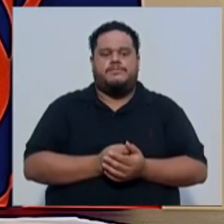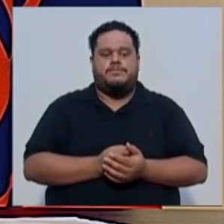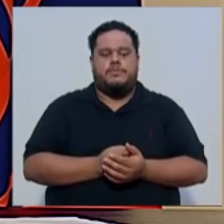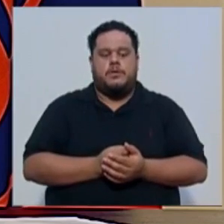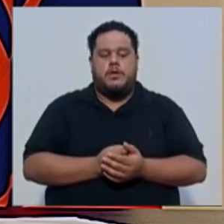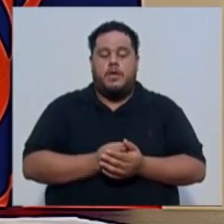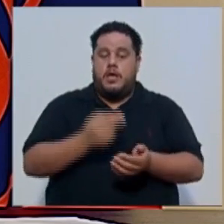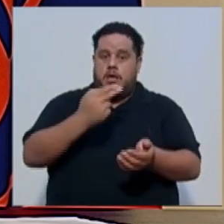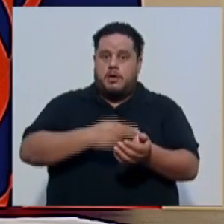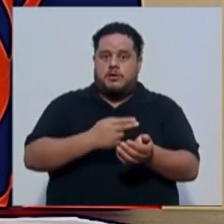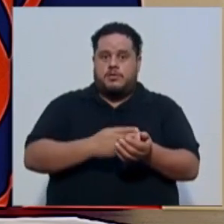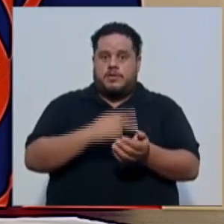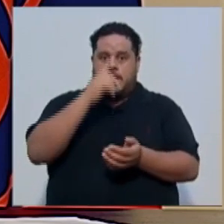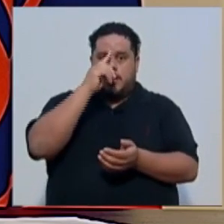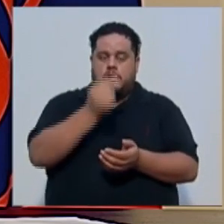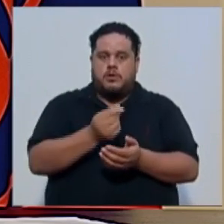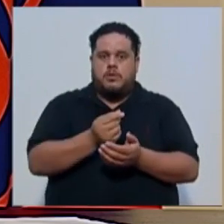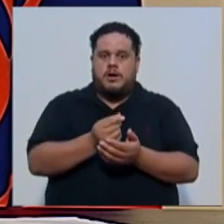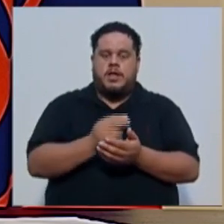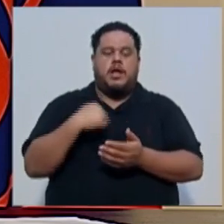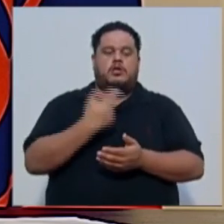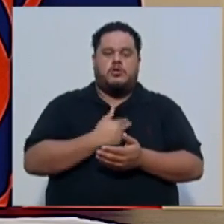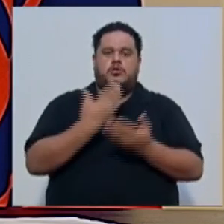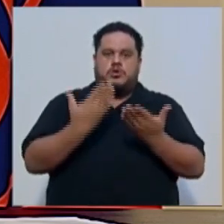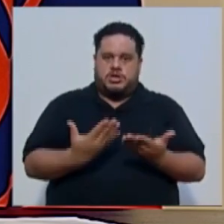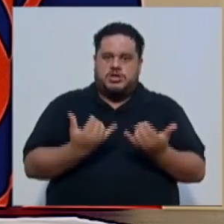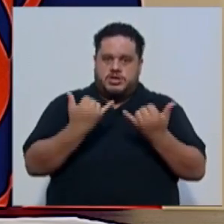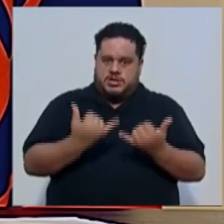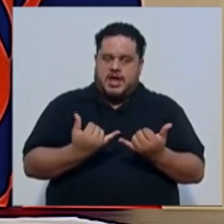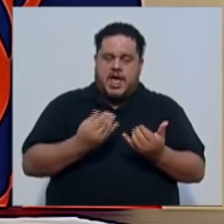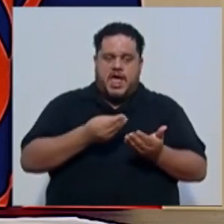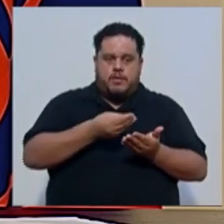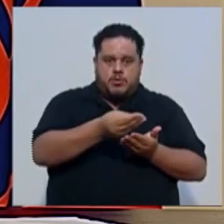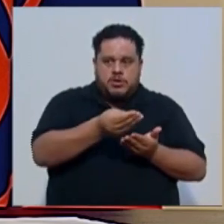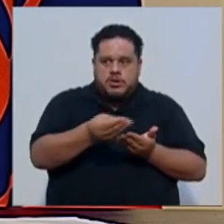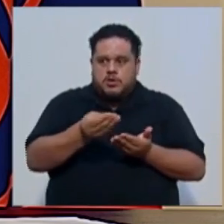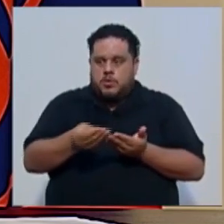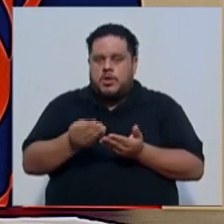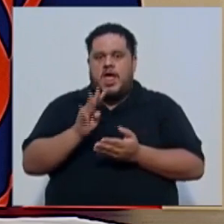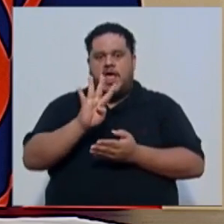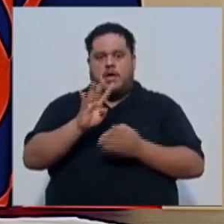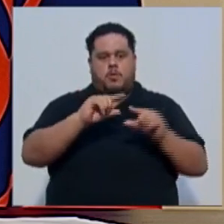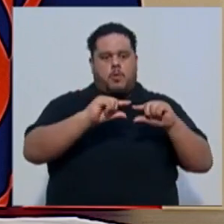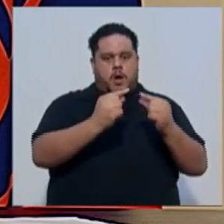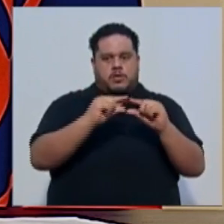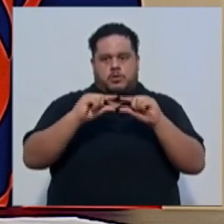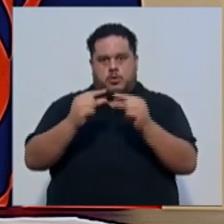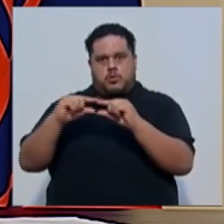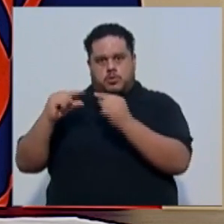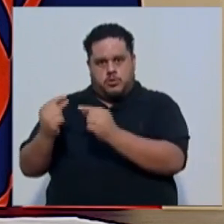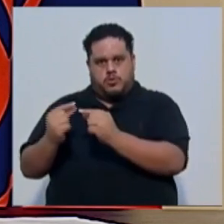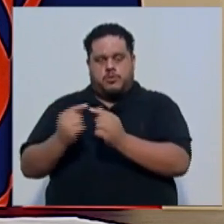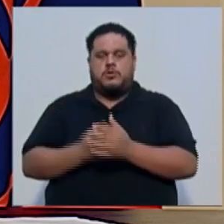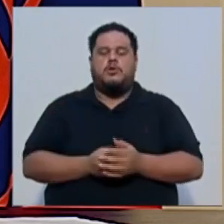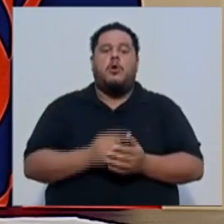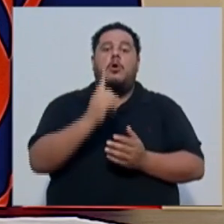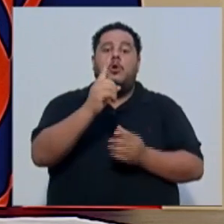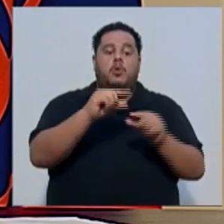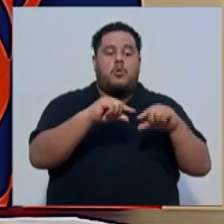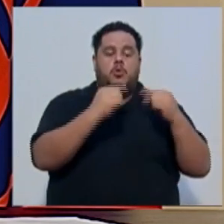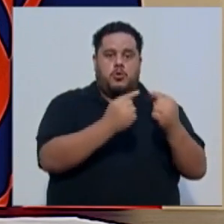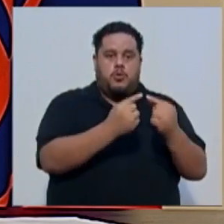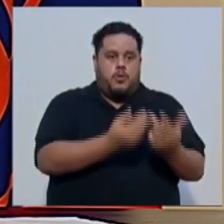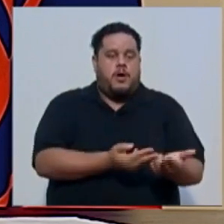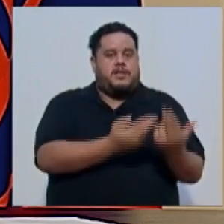En el Hospital Calderón Guardia hemos distribuido más o menos en cuatro grupos. Hay un grupo que se